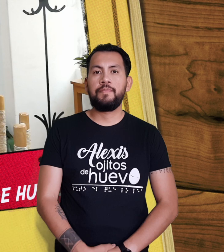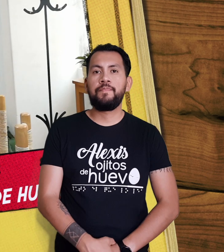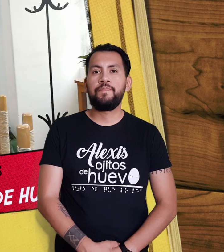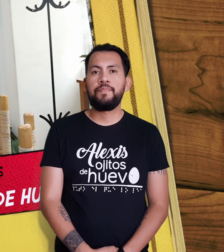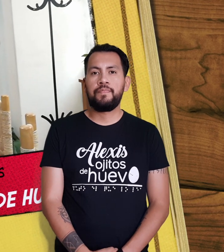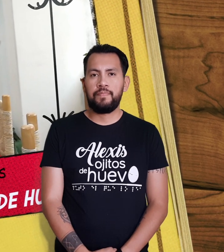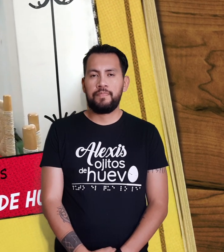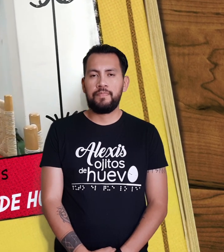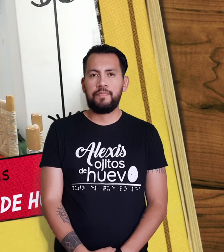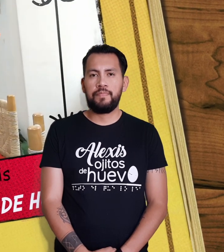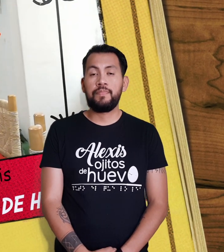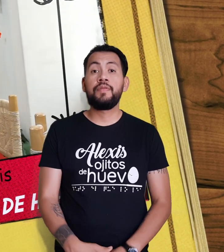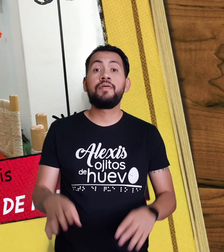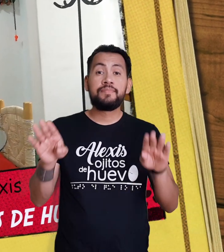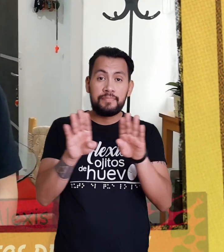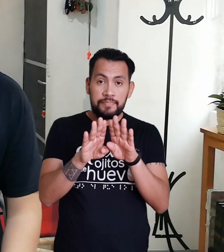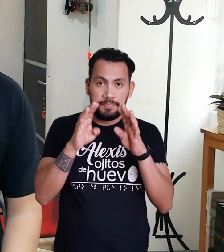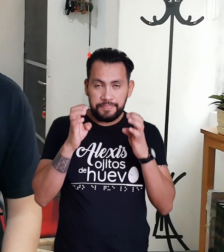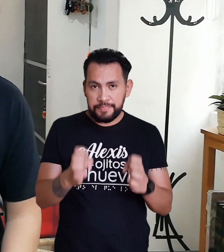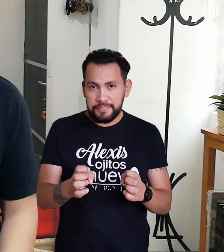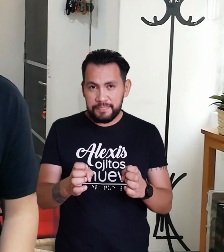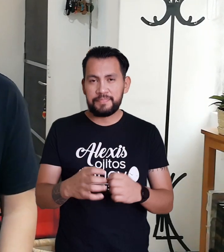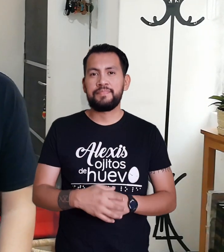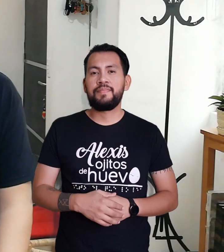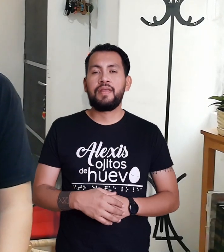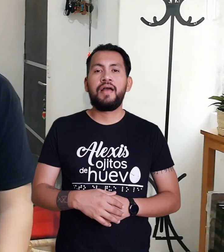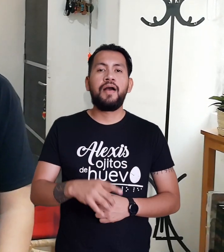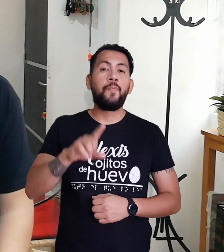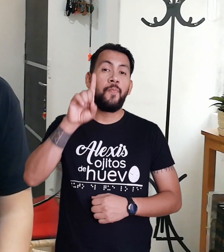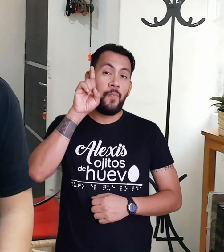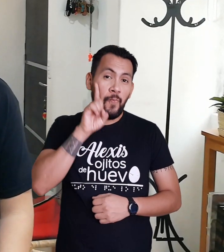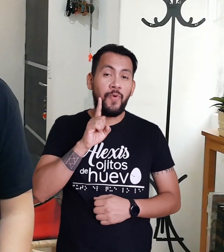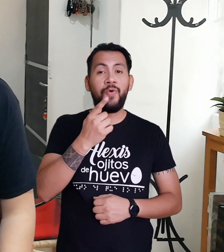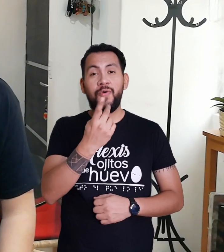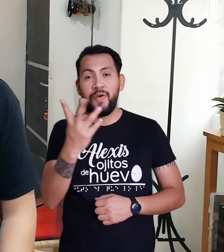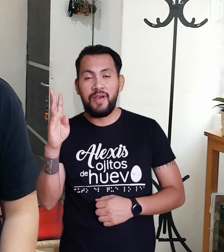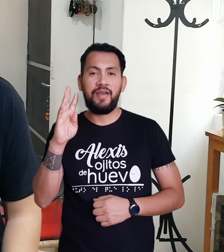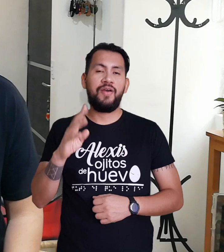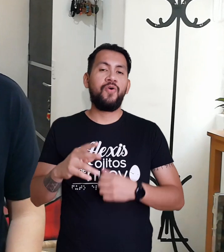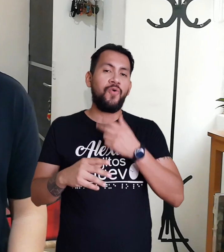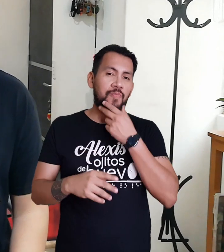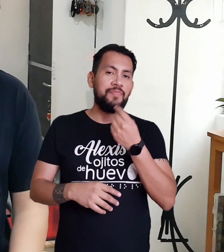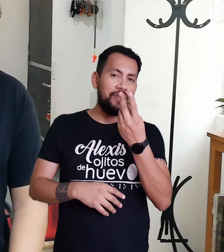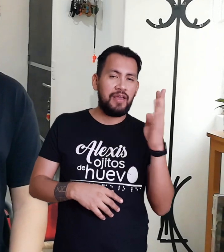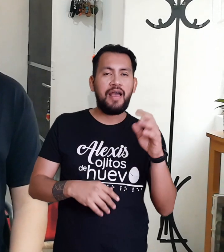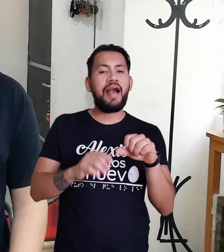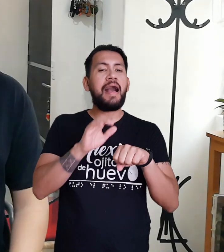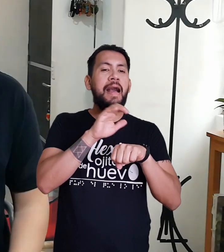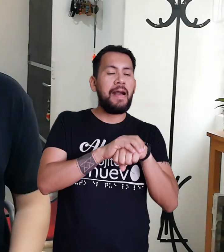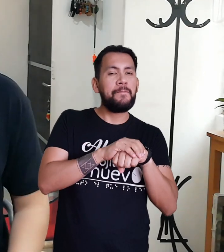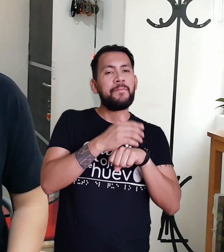¿Cómo están? Damas y caballeros Amigos y amin... Ambaninas, no otra vez voy Amigos y